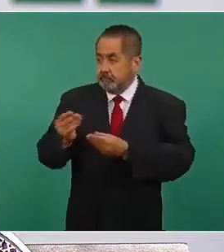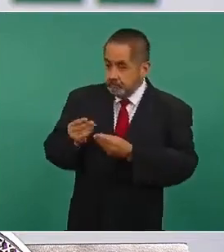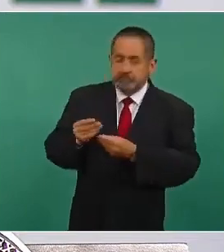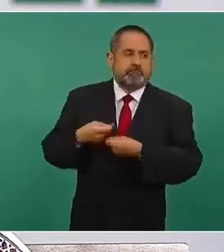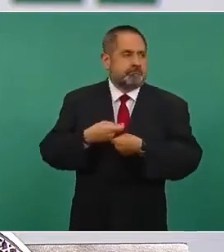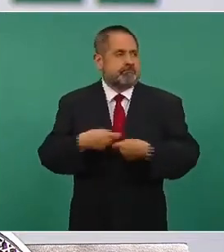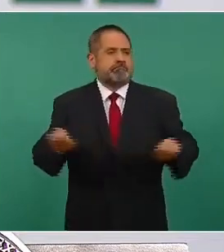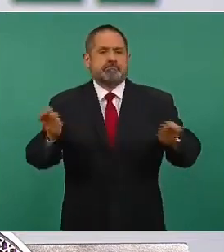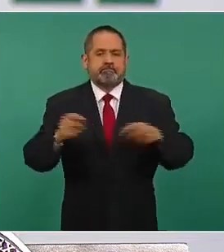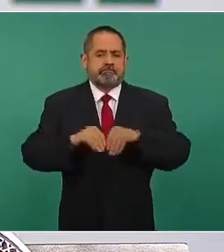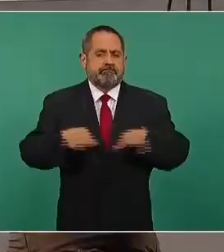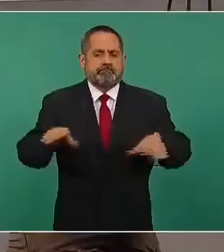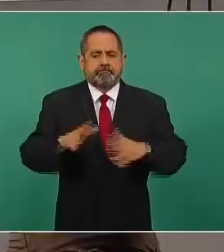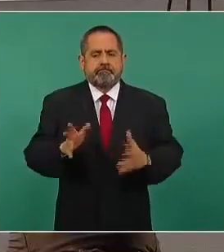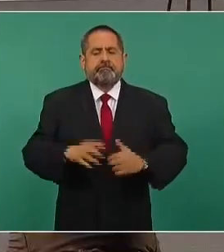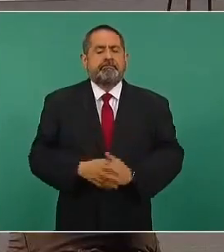Cámara de Diputados. Muchas gracias.